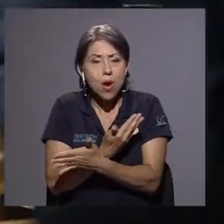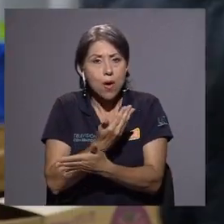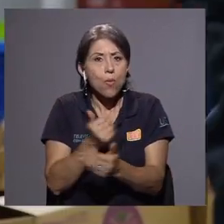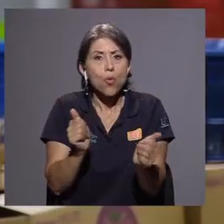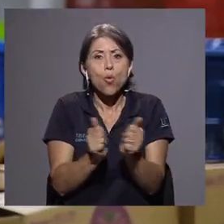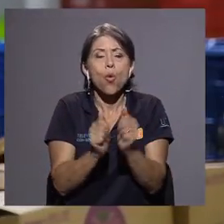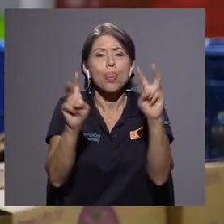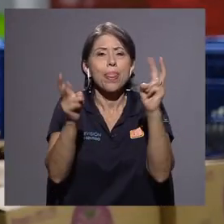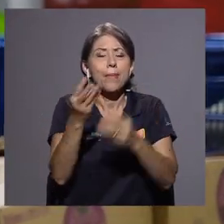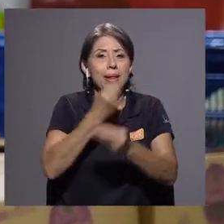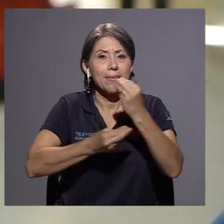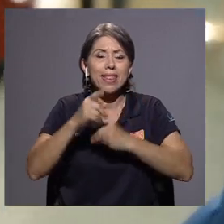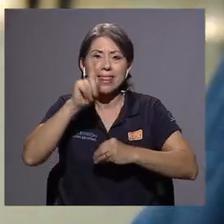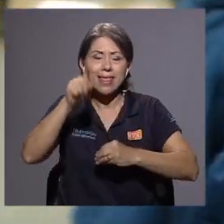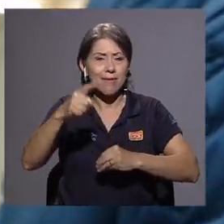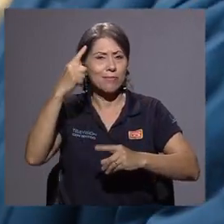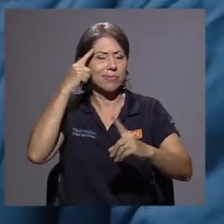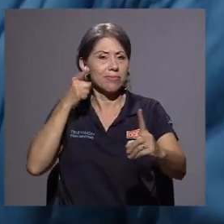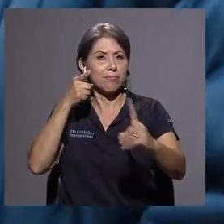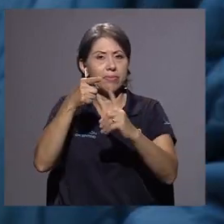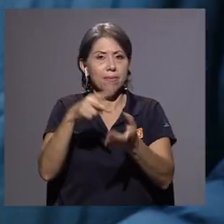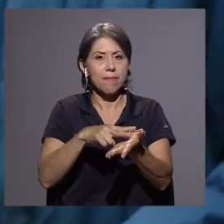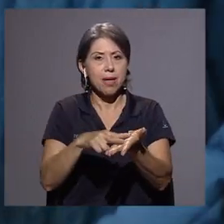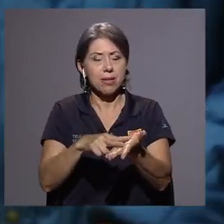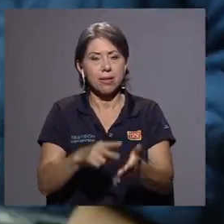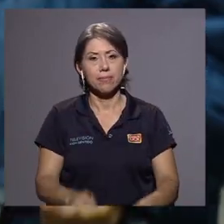alimentario va a tener que venir con un sentido verde.